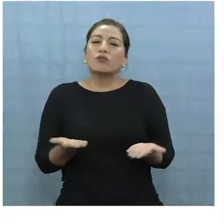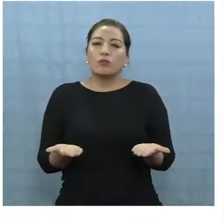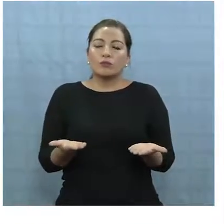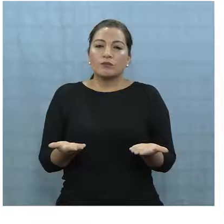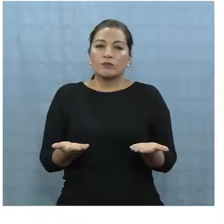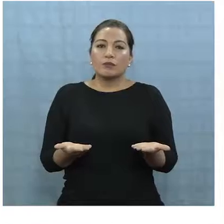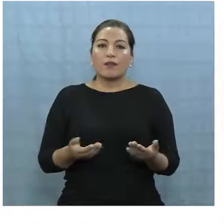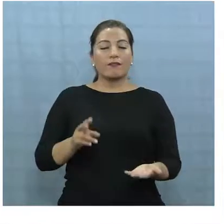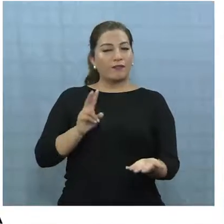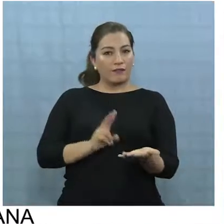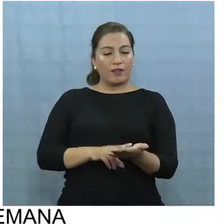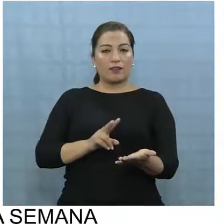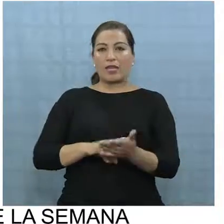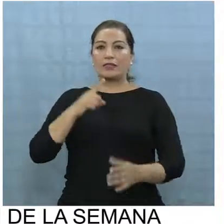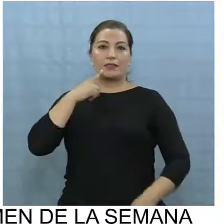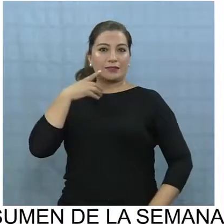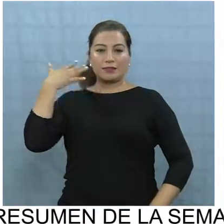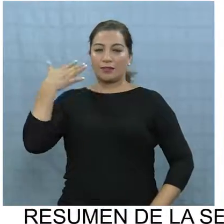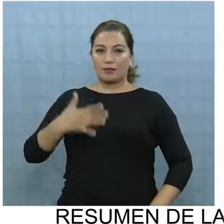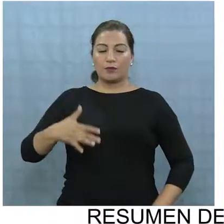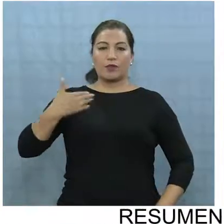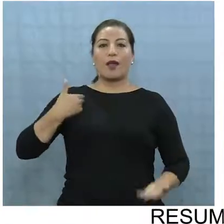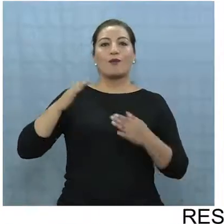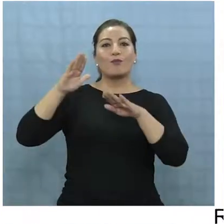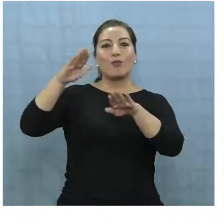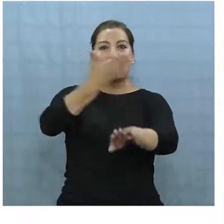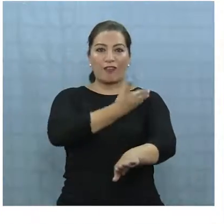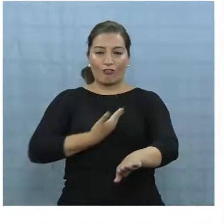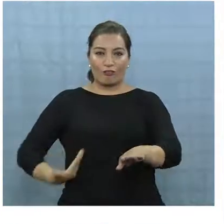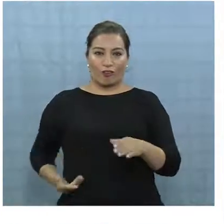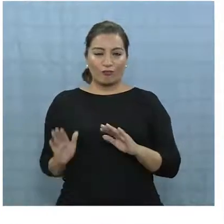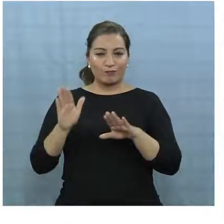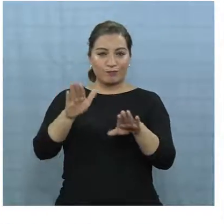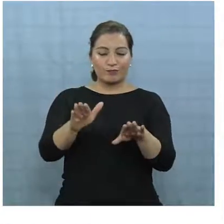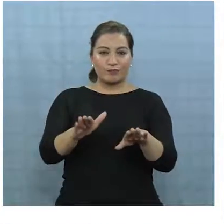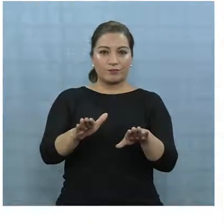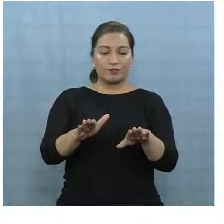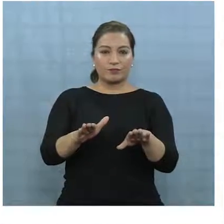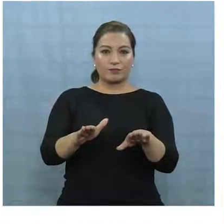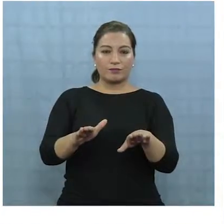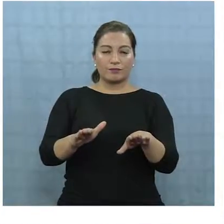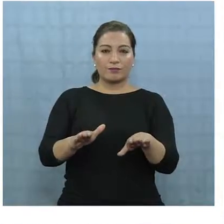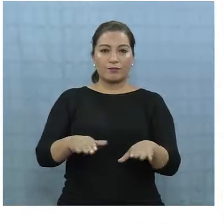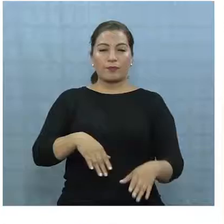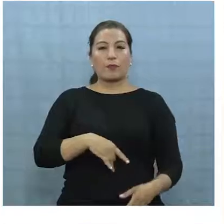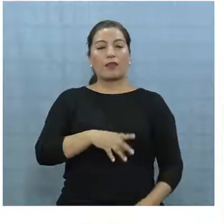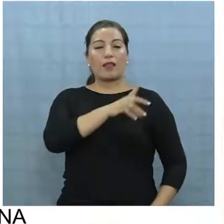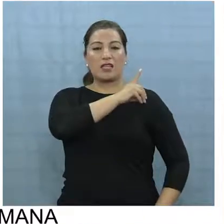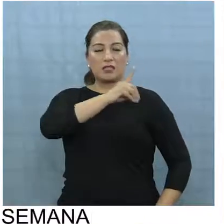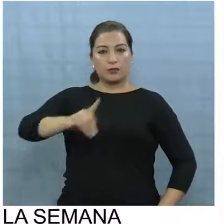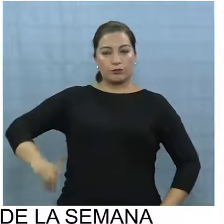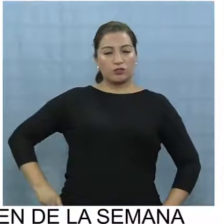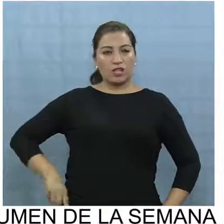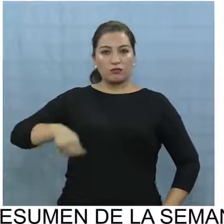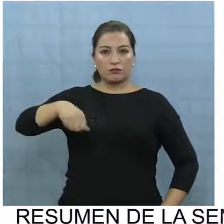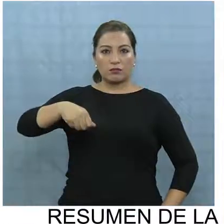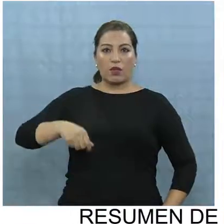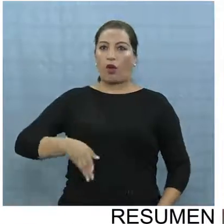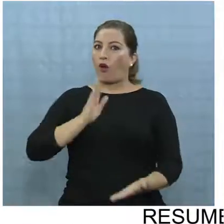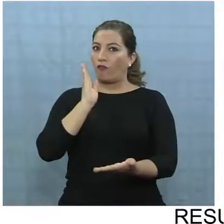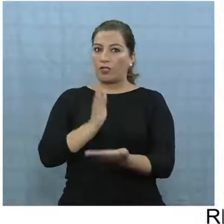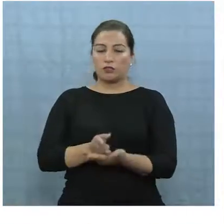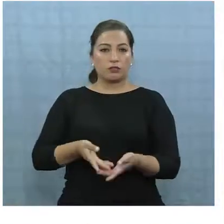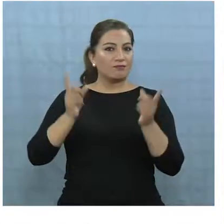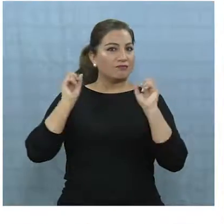forma porque si bien es cierto tienen mucha importancia en apoyar al gobierno, los parlamentarios, la verdad es que es